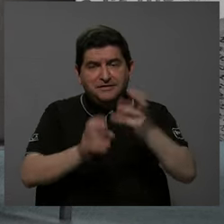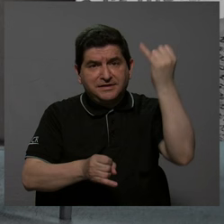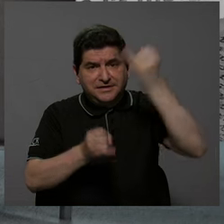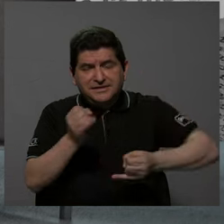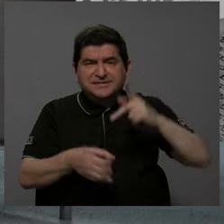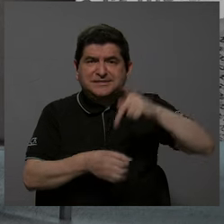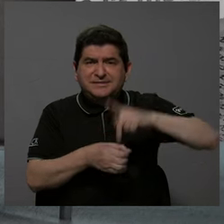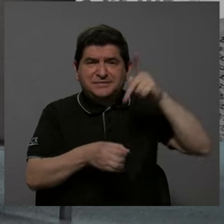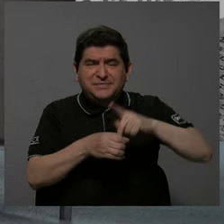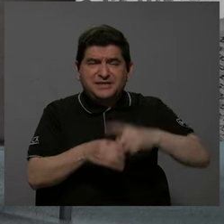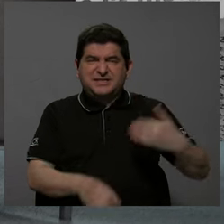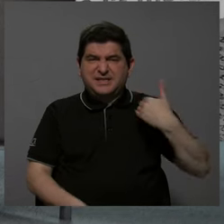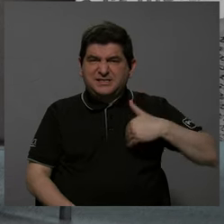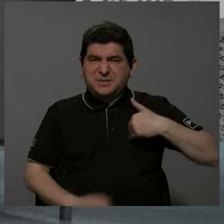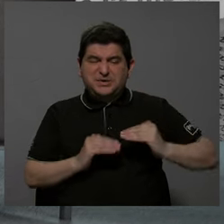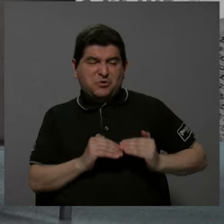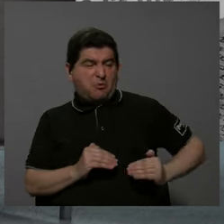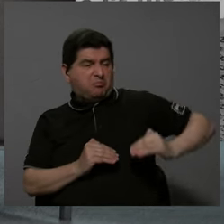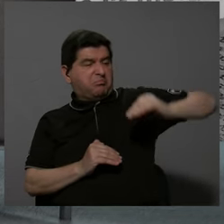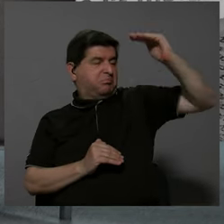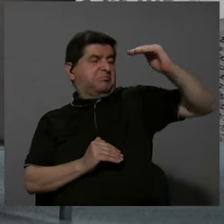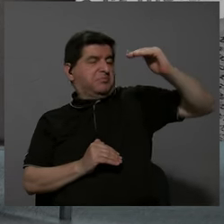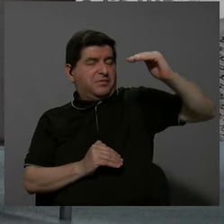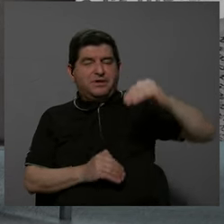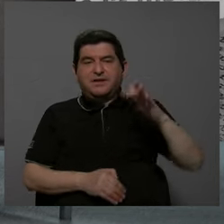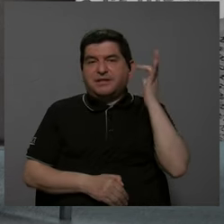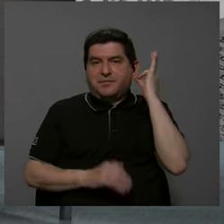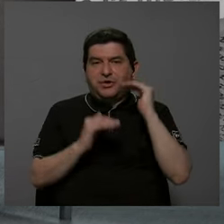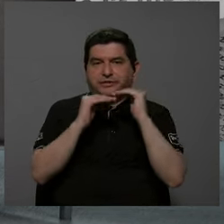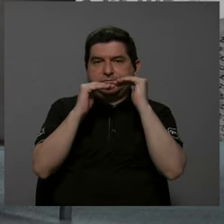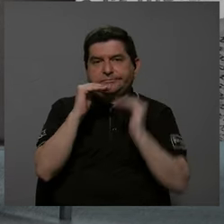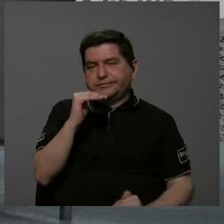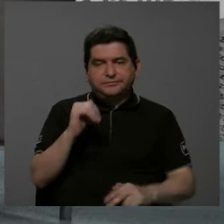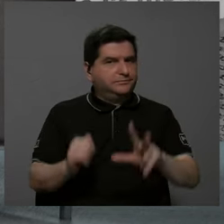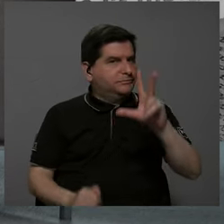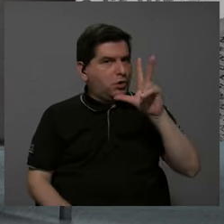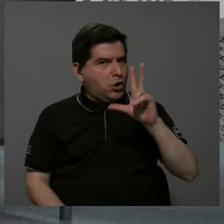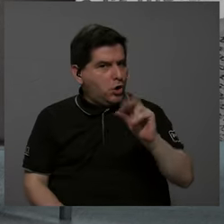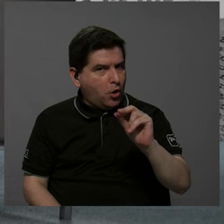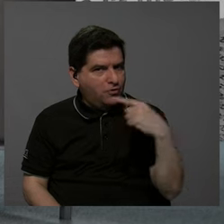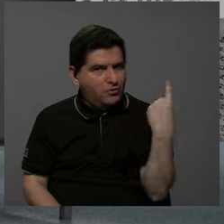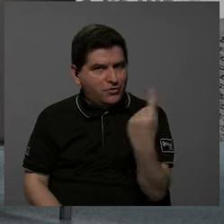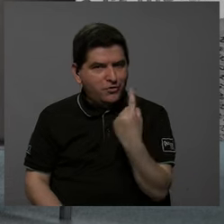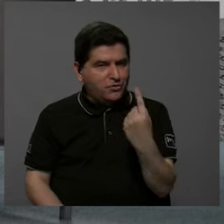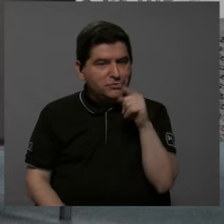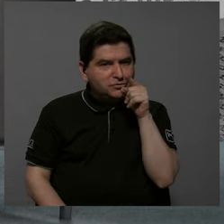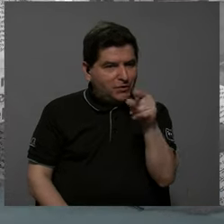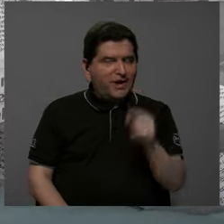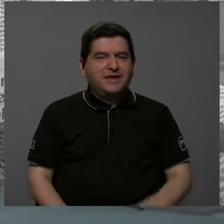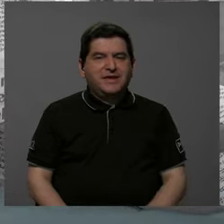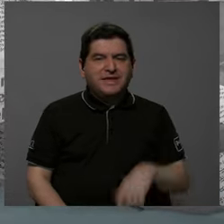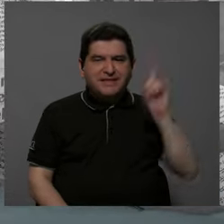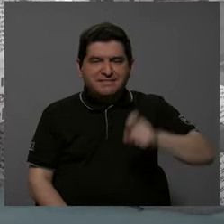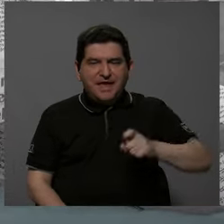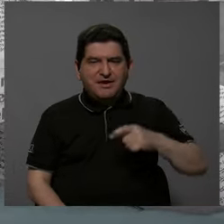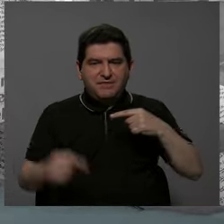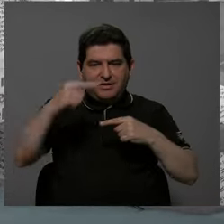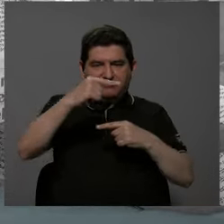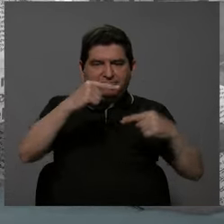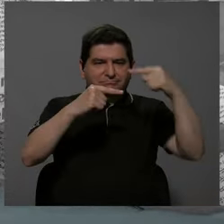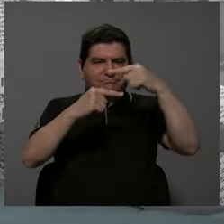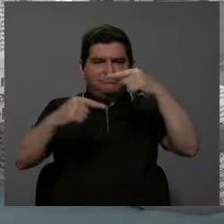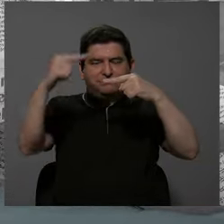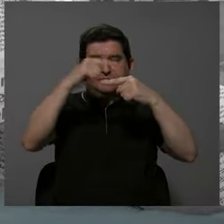participación masculina era mucho mayor que la femenina. Entonces, se dijo, no, no es solo puestos elegibles, tienen que ir intercalados. Si en un lugar